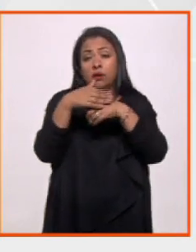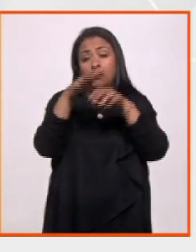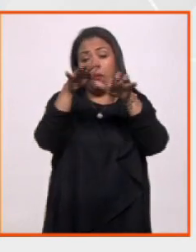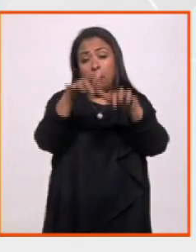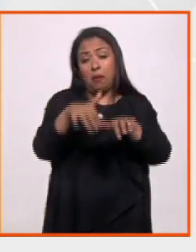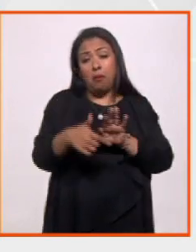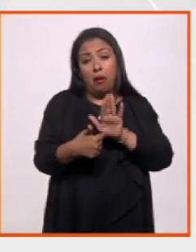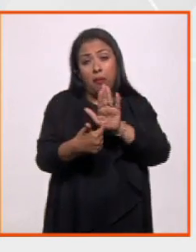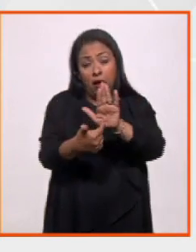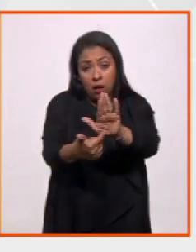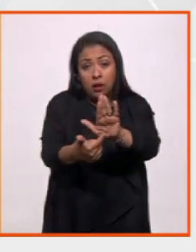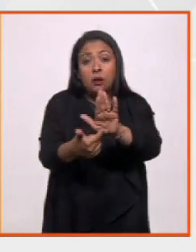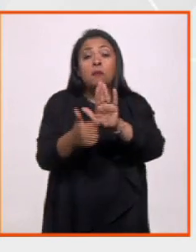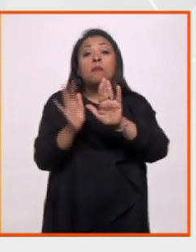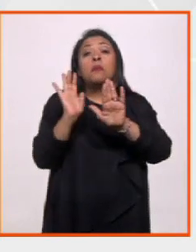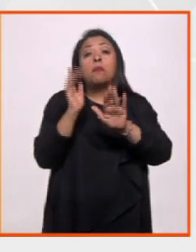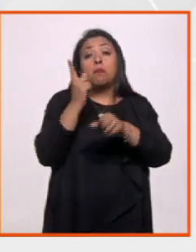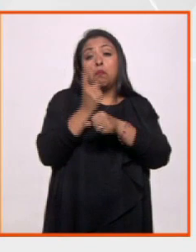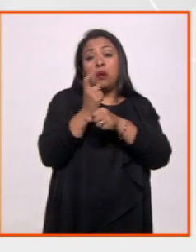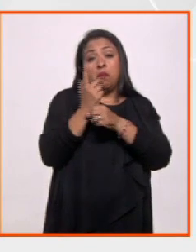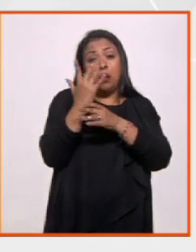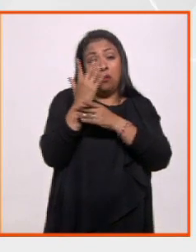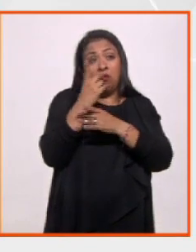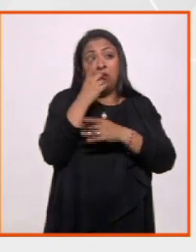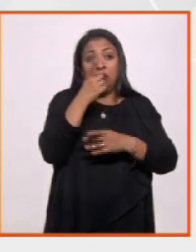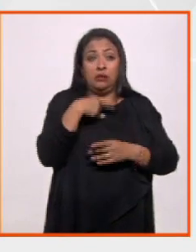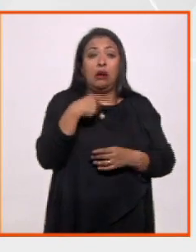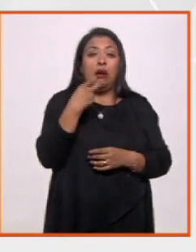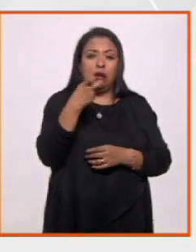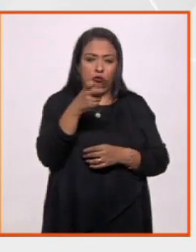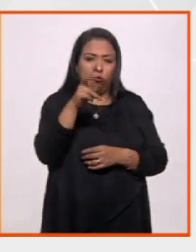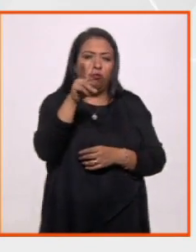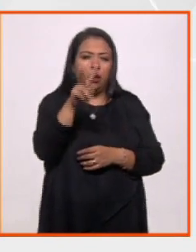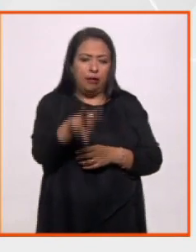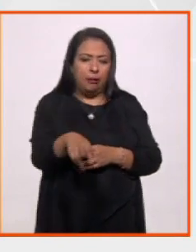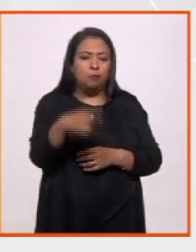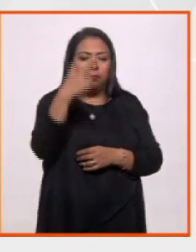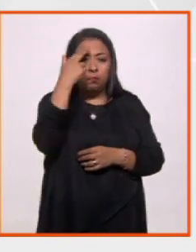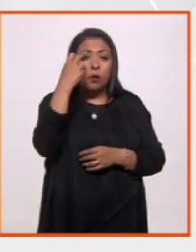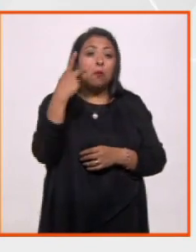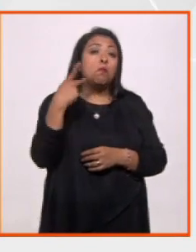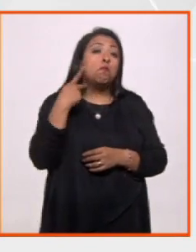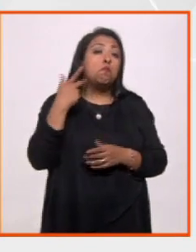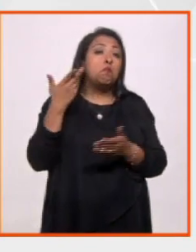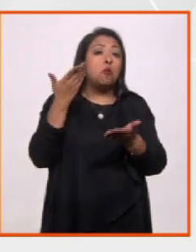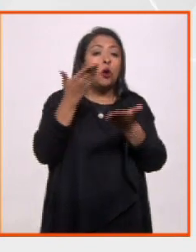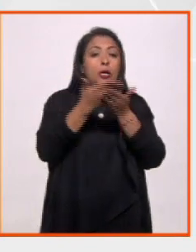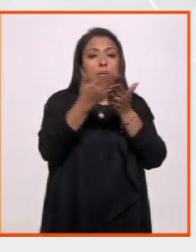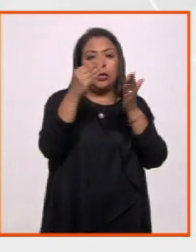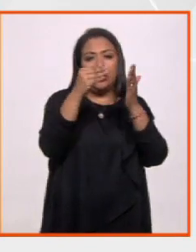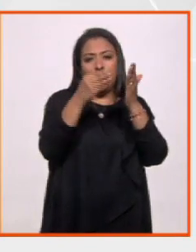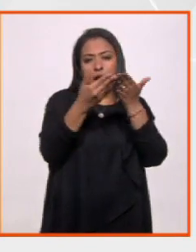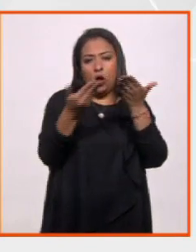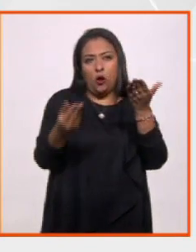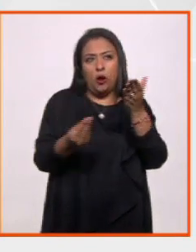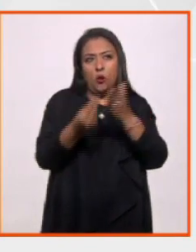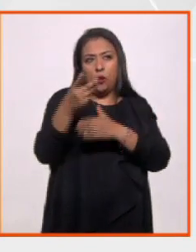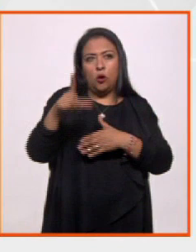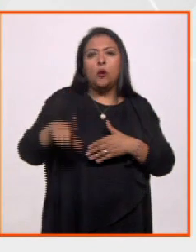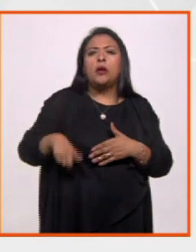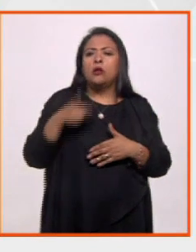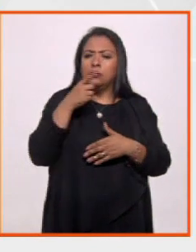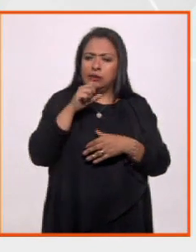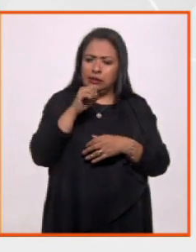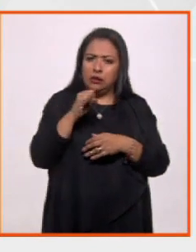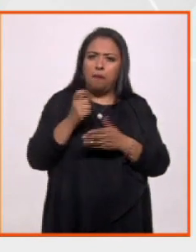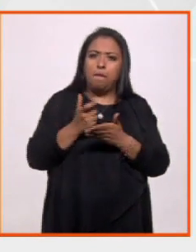comunicado en el que en principio dicen que justamente una de las políticas mencionadas por el actual gobierno fue el incremento